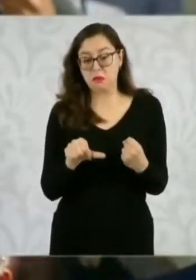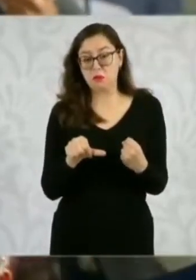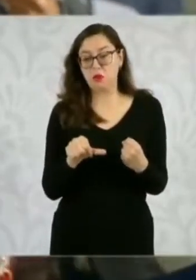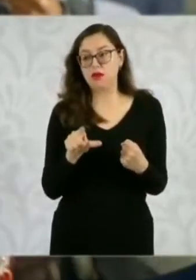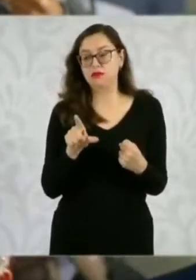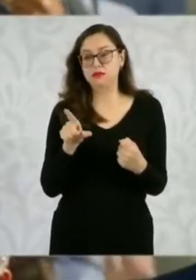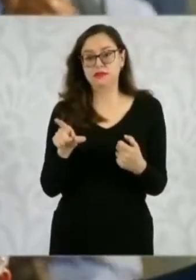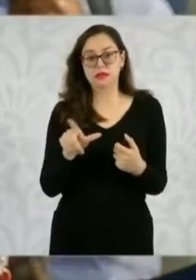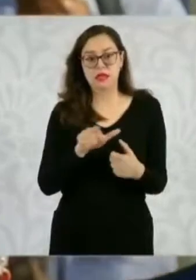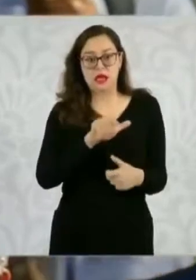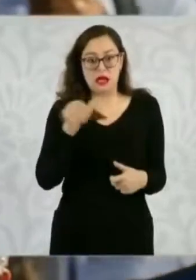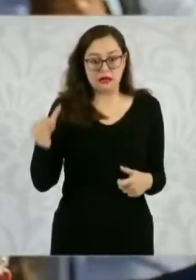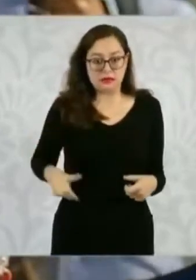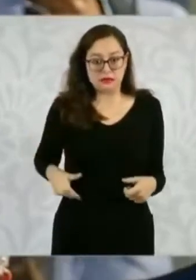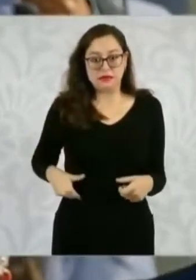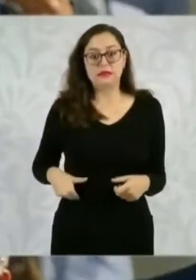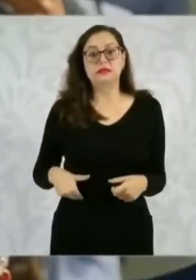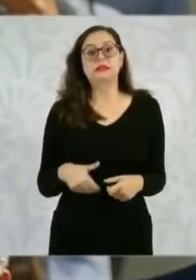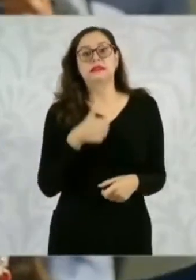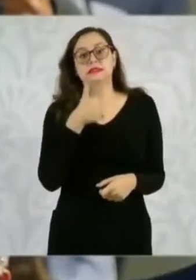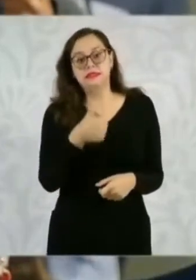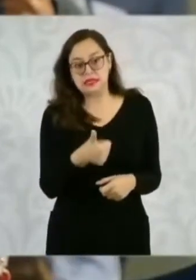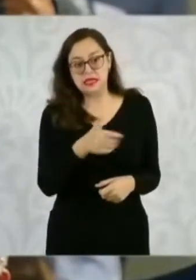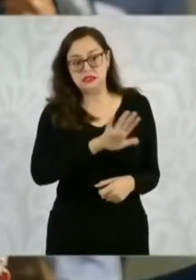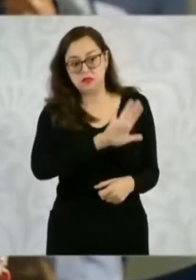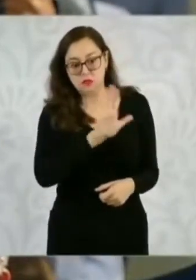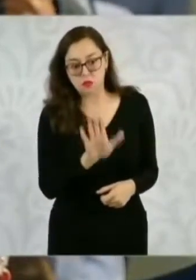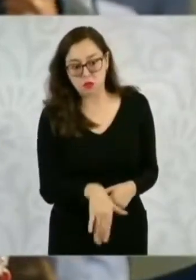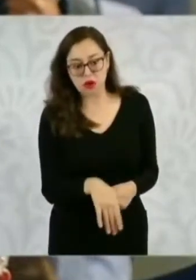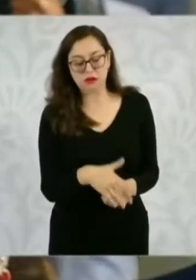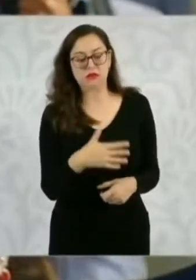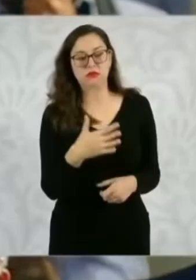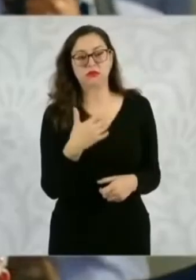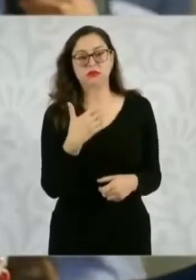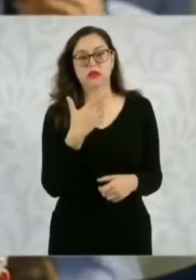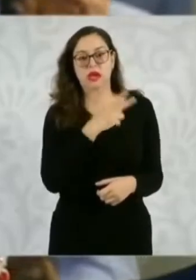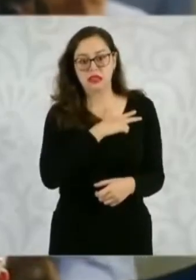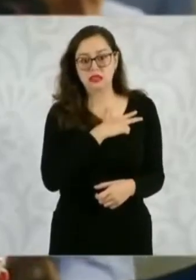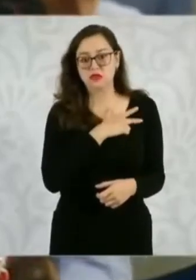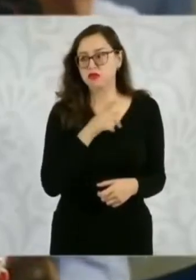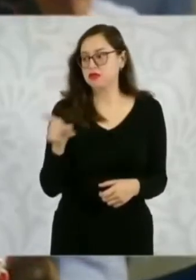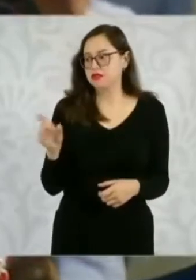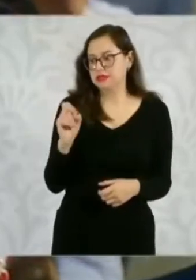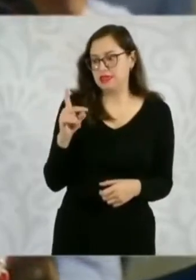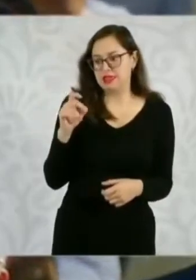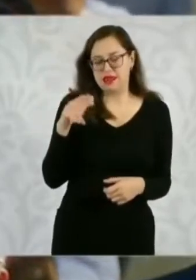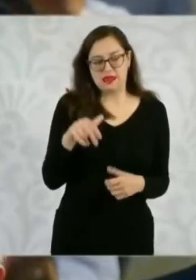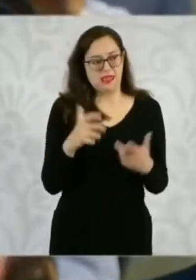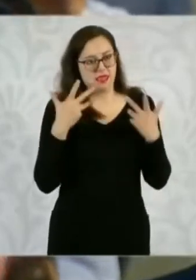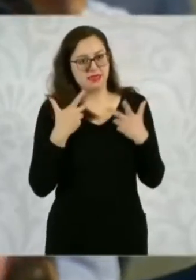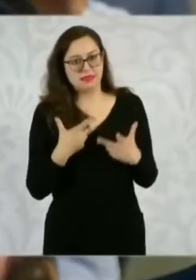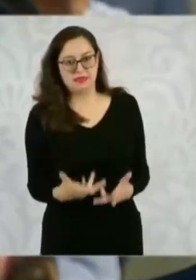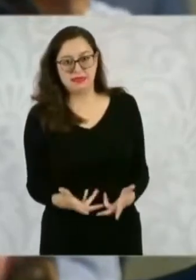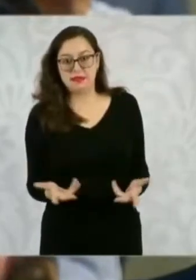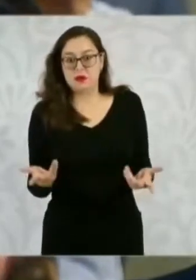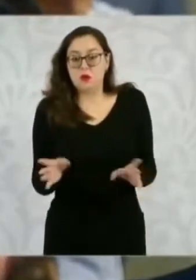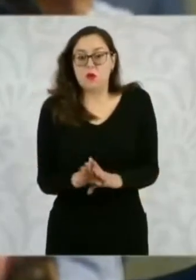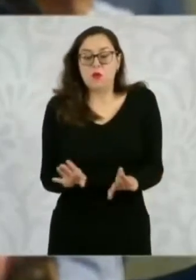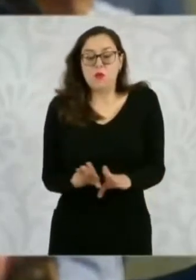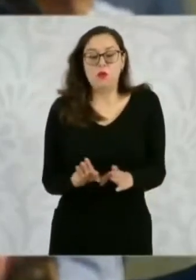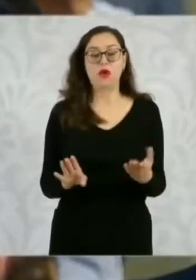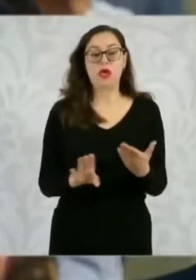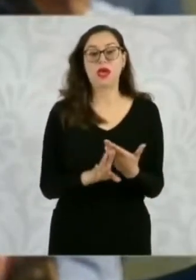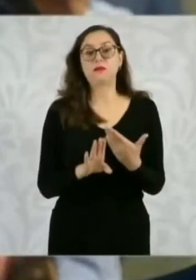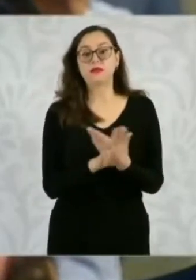Gracias. ¿Y muertos y algunos heridos después de esta operación? Pues también, si tendrá algún alcance esta misma estrategia, pues para evitar